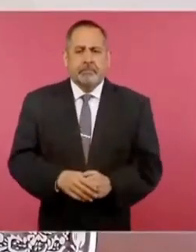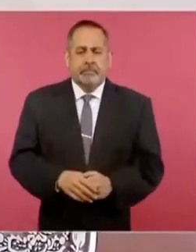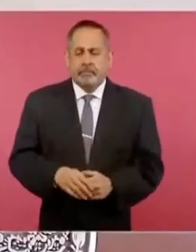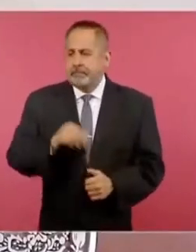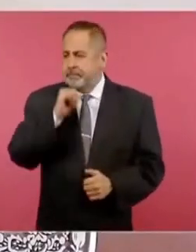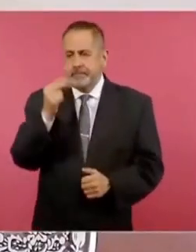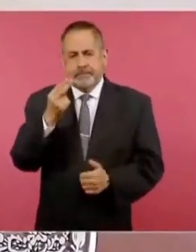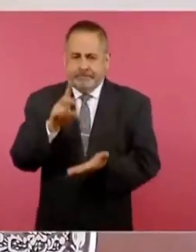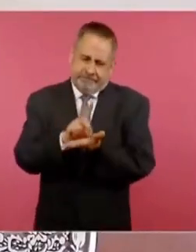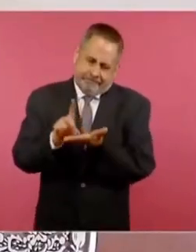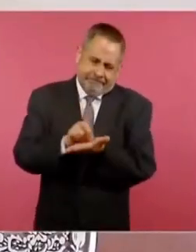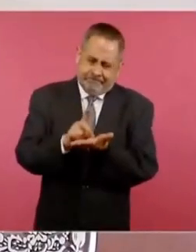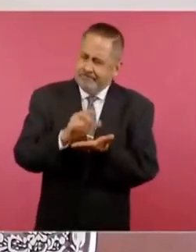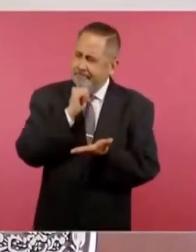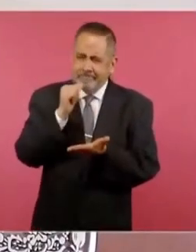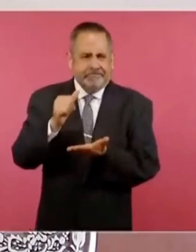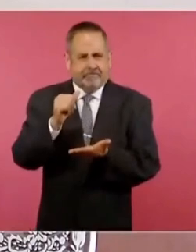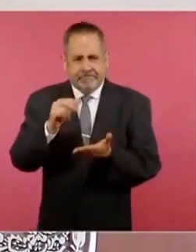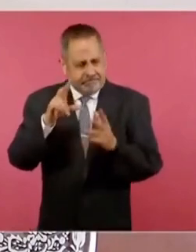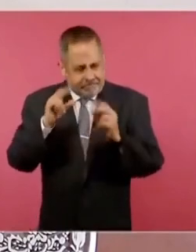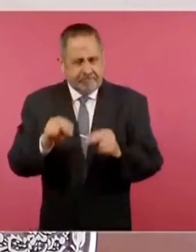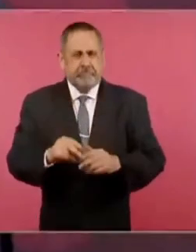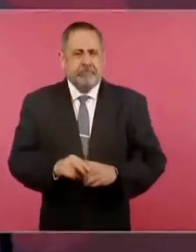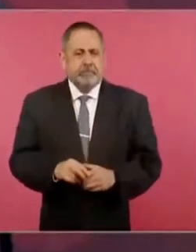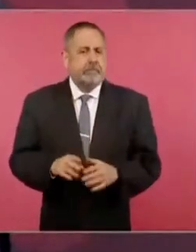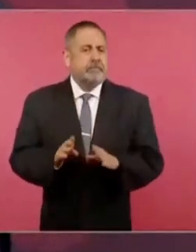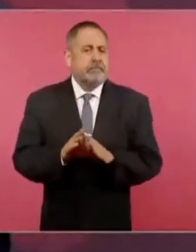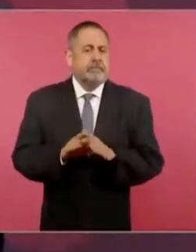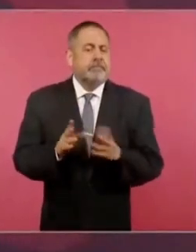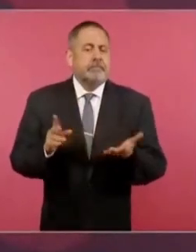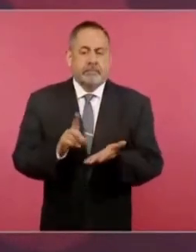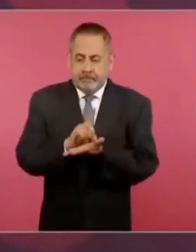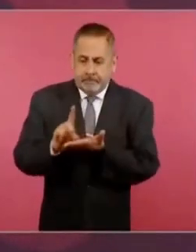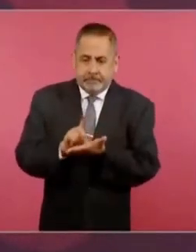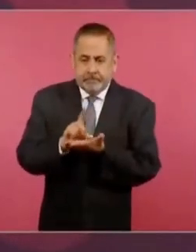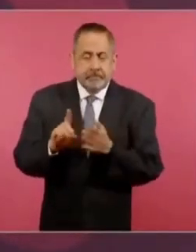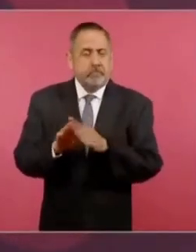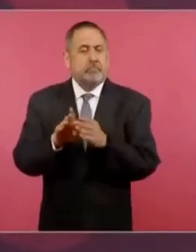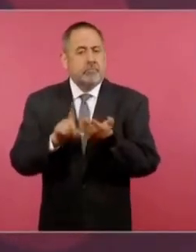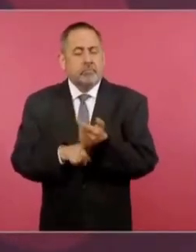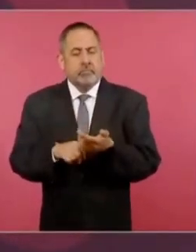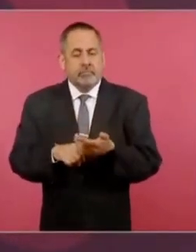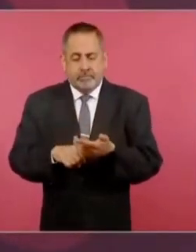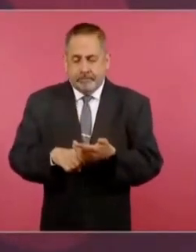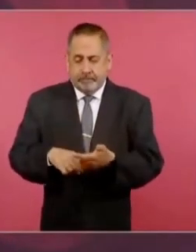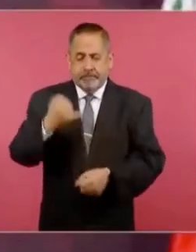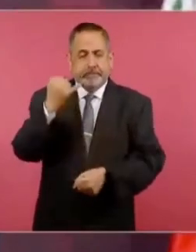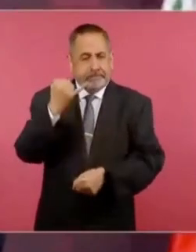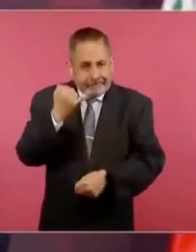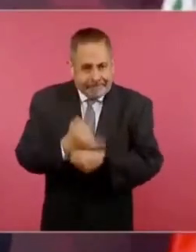droga?, ¿cómo la droga te hace infeliz?